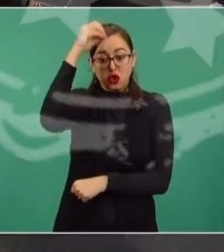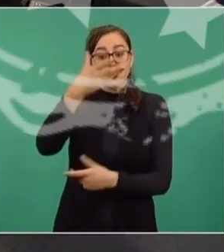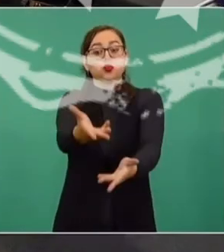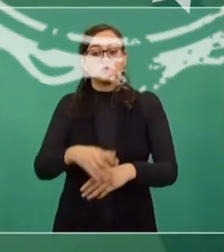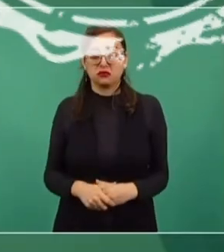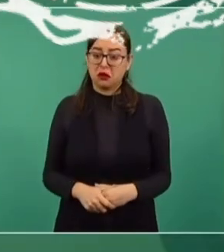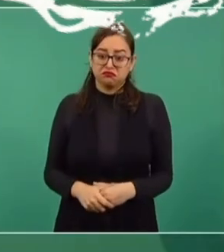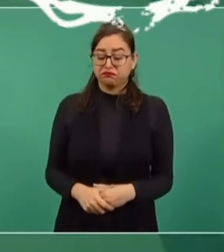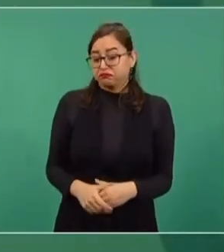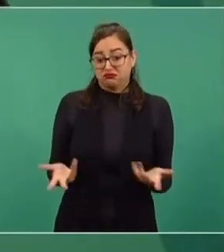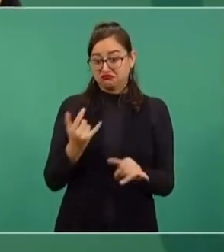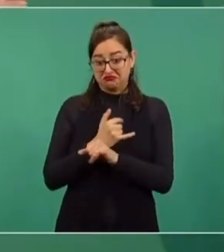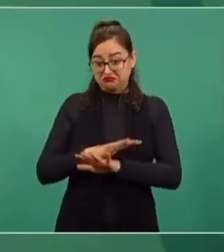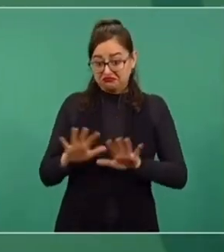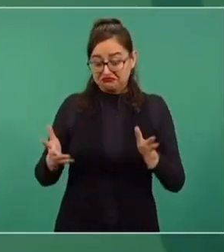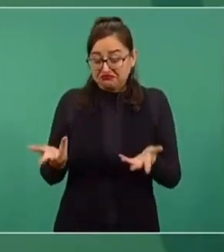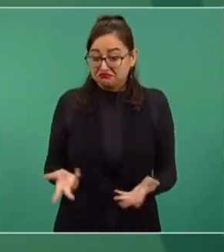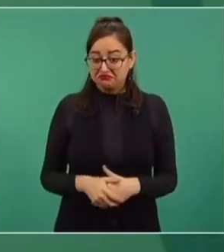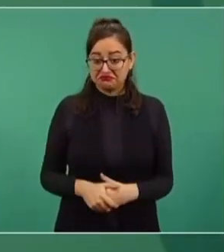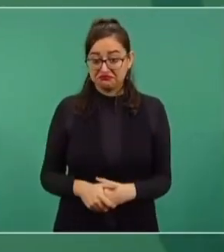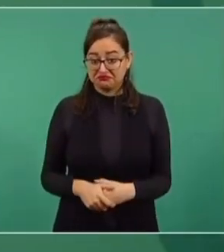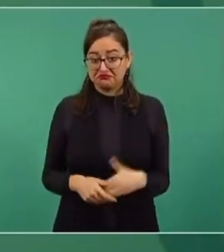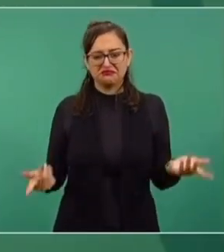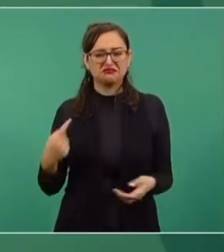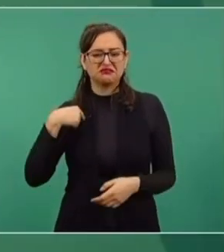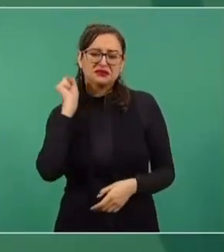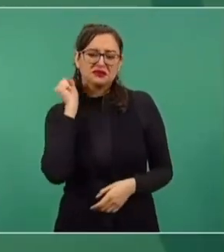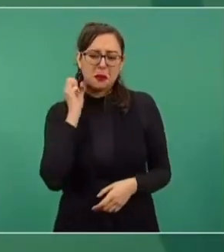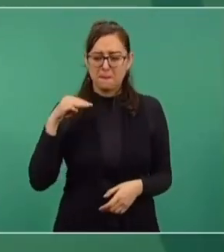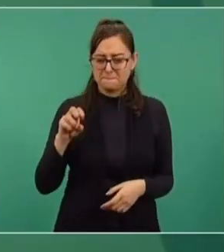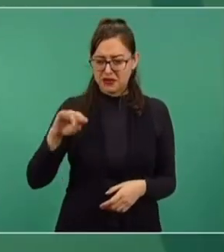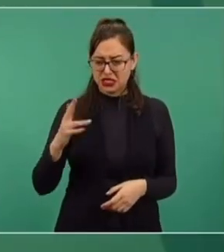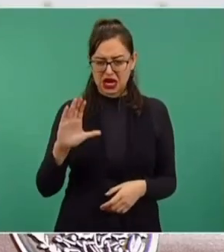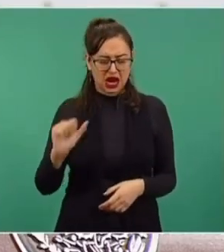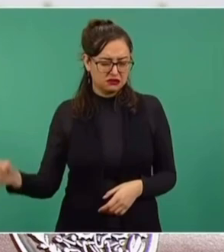No tengo mucha información, pero cuando escucho así, senador Menchaca,